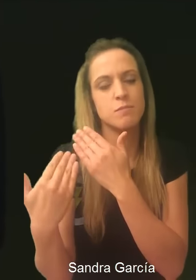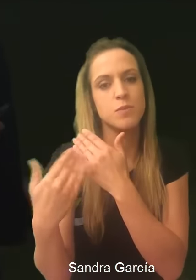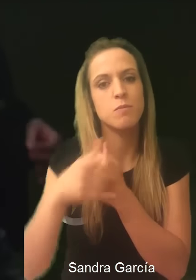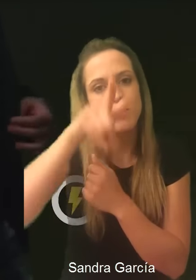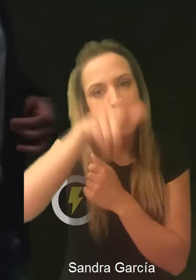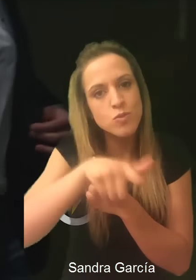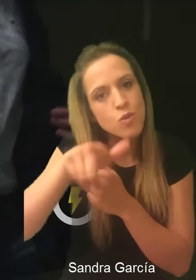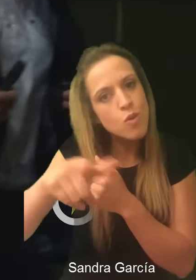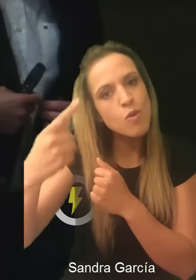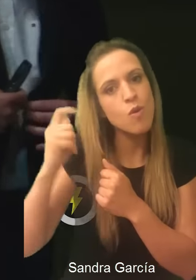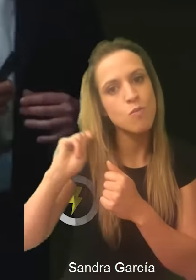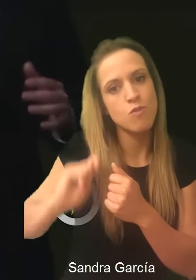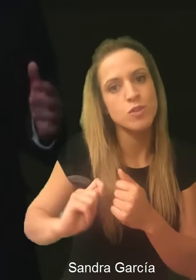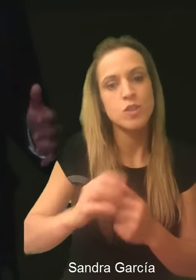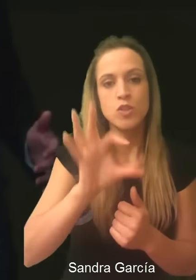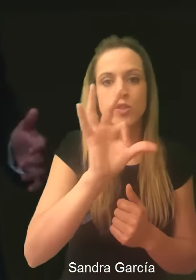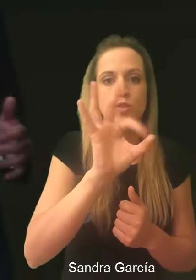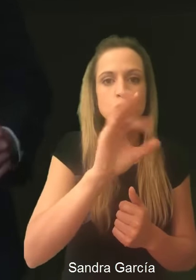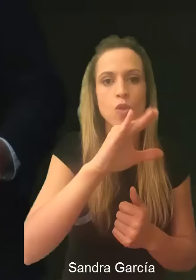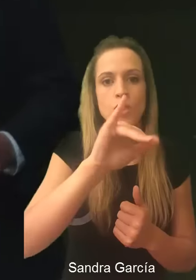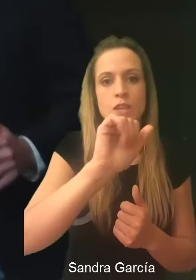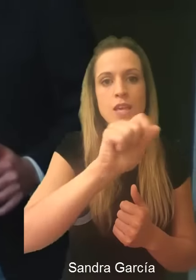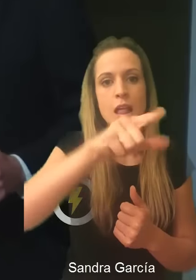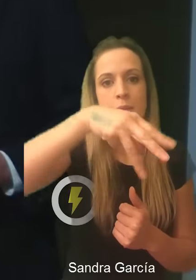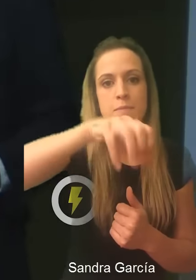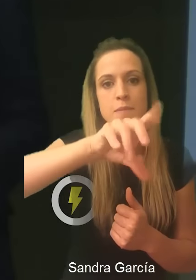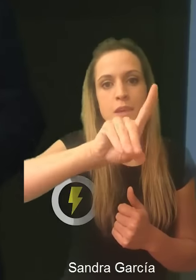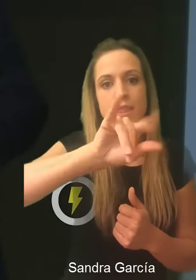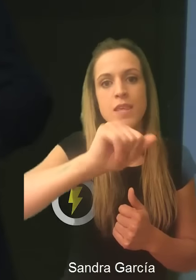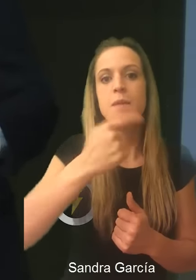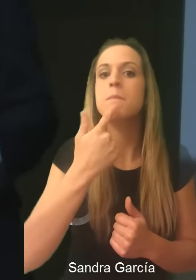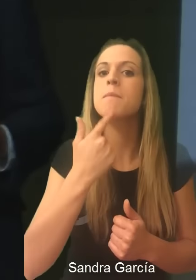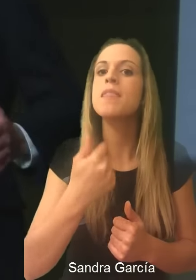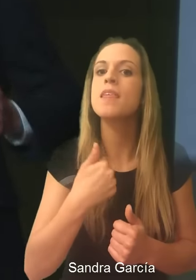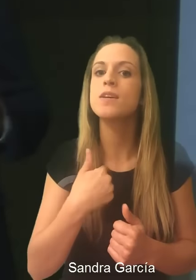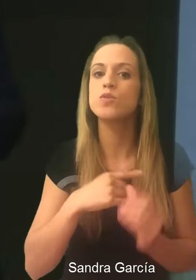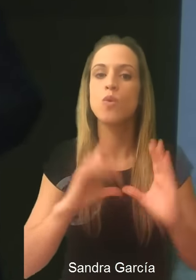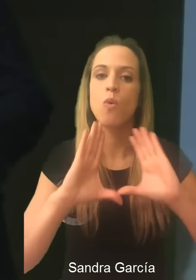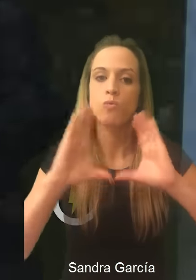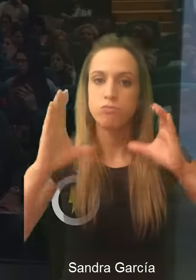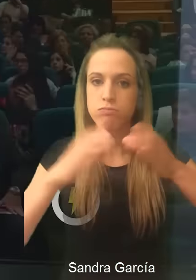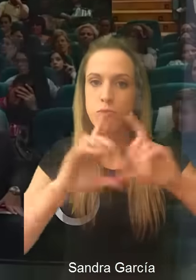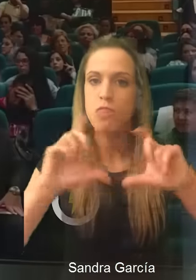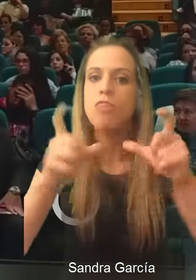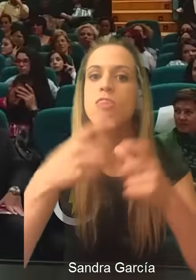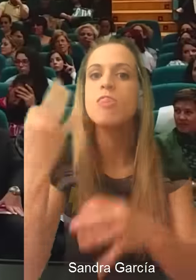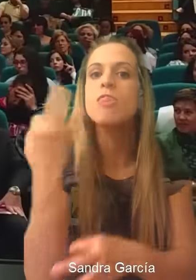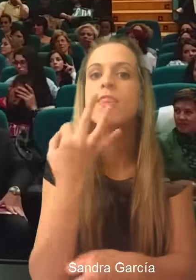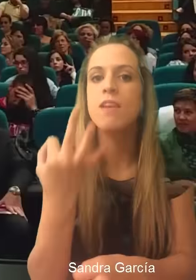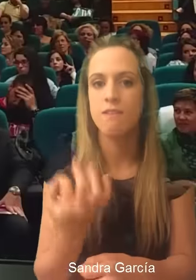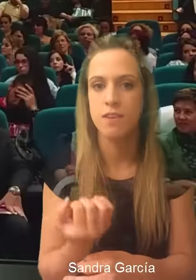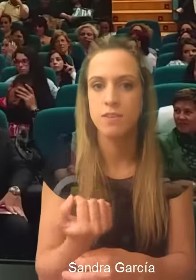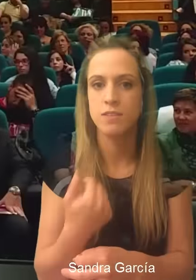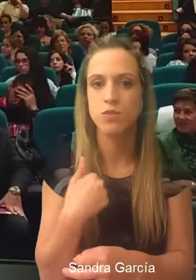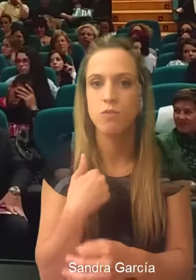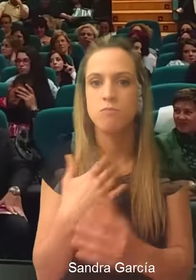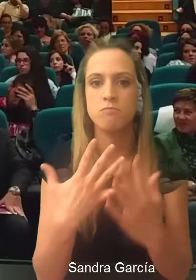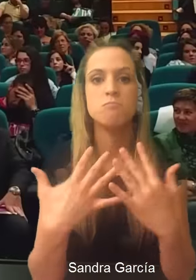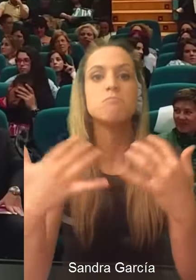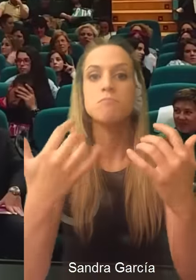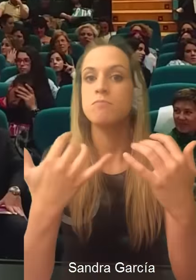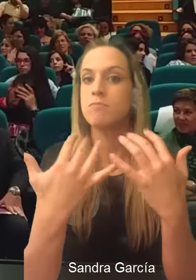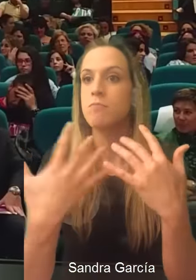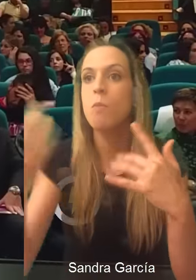tiempo los profesionales de social media que tenía que reunirme con mi tribu, y aquí la tengo, ¿eh? Permitirme esa